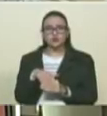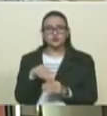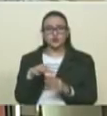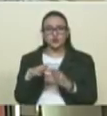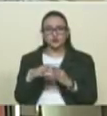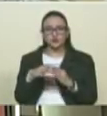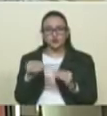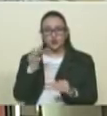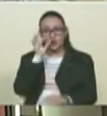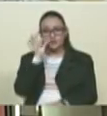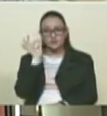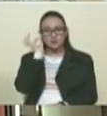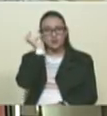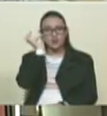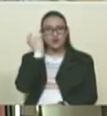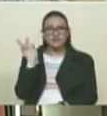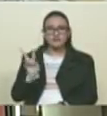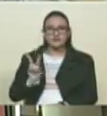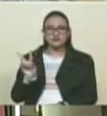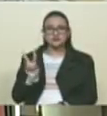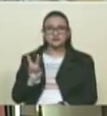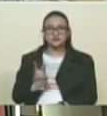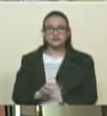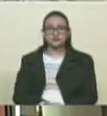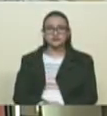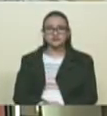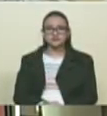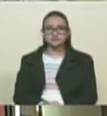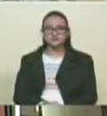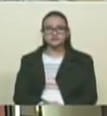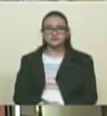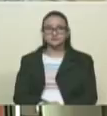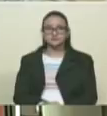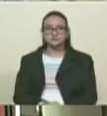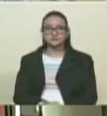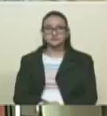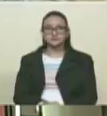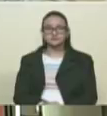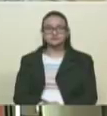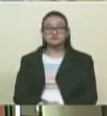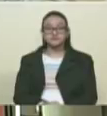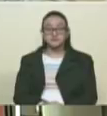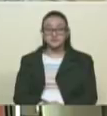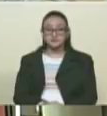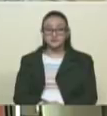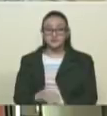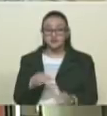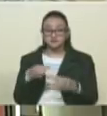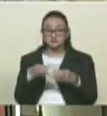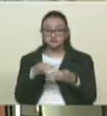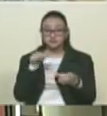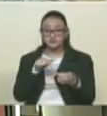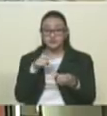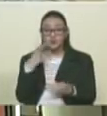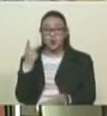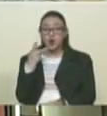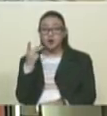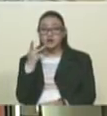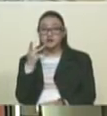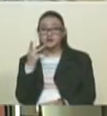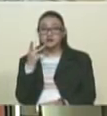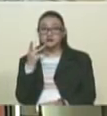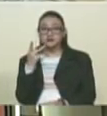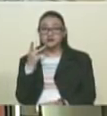y venezolanos. Nos estamos refiriendo específicamente a partidos políticos que nuevamente